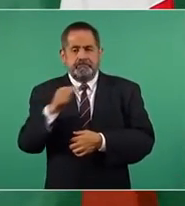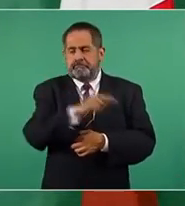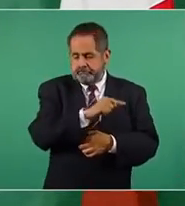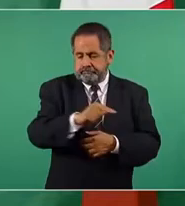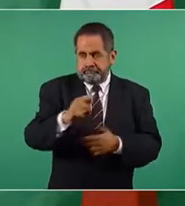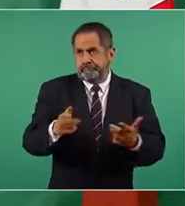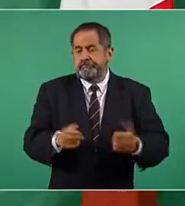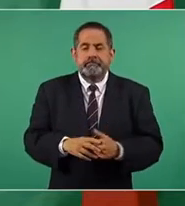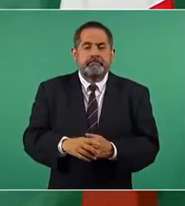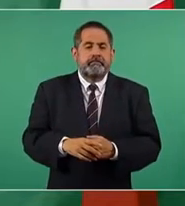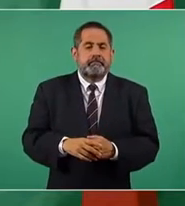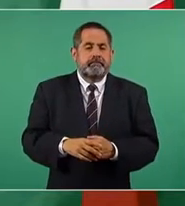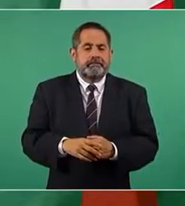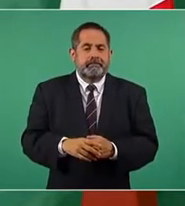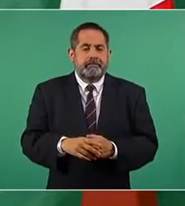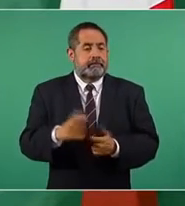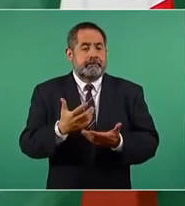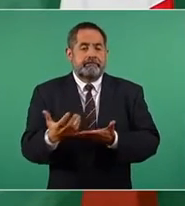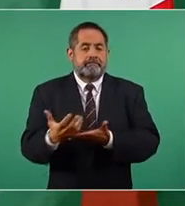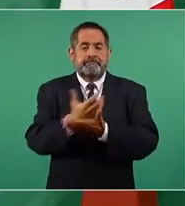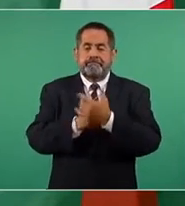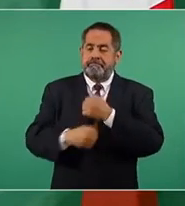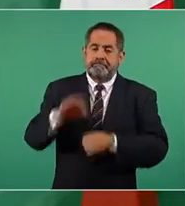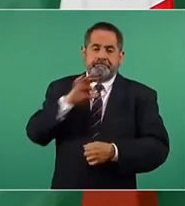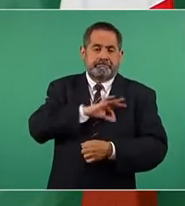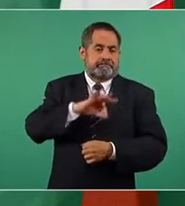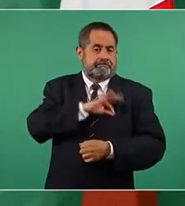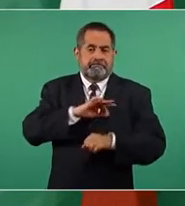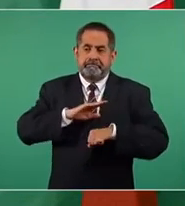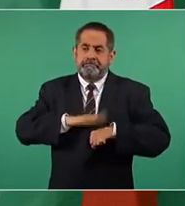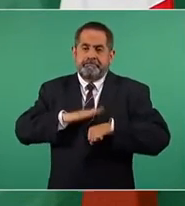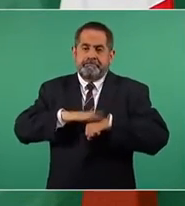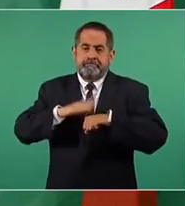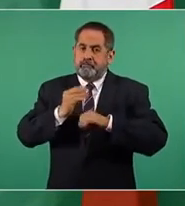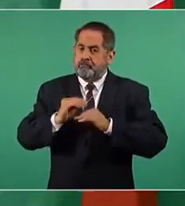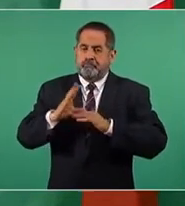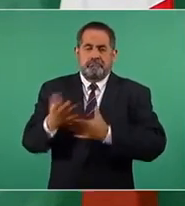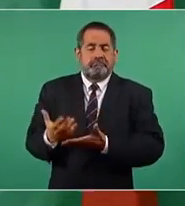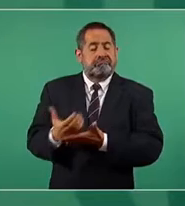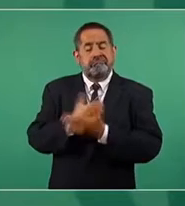y se están quedando con márgenes de utilidad muy altos.